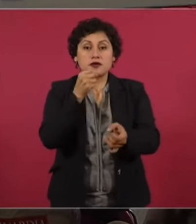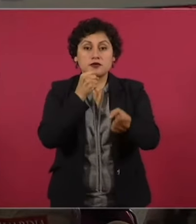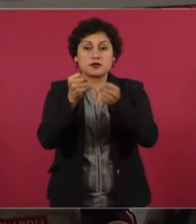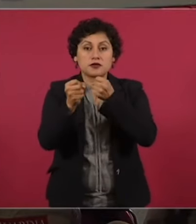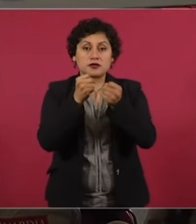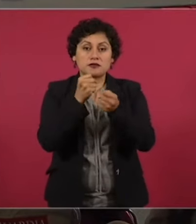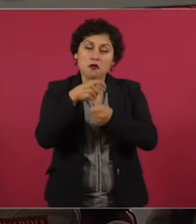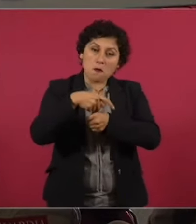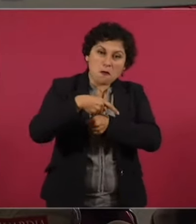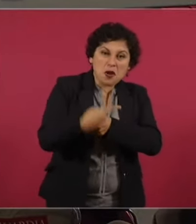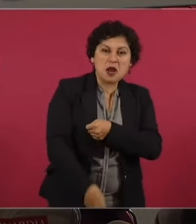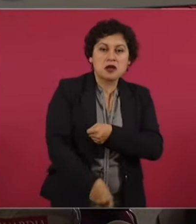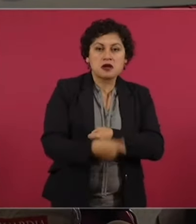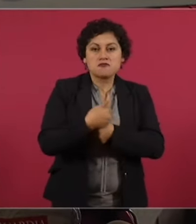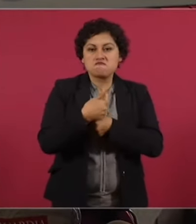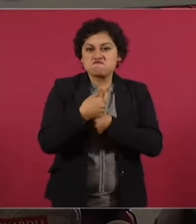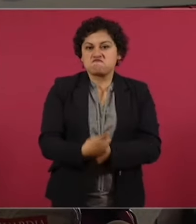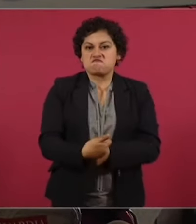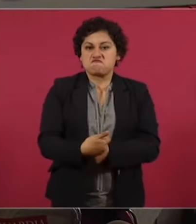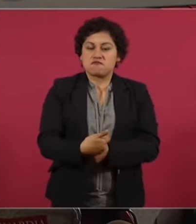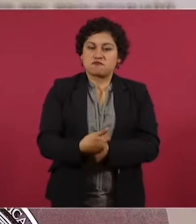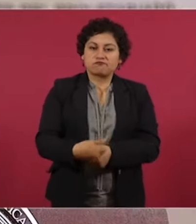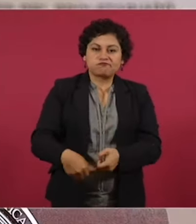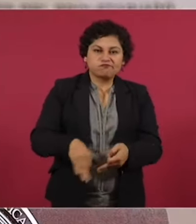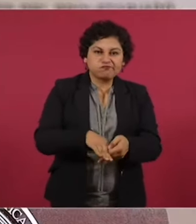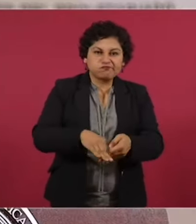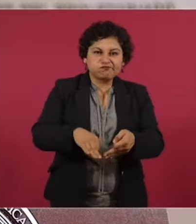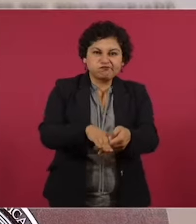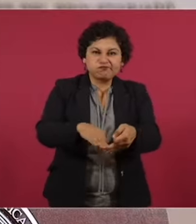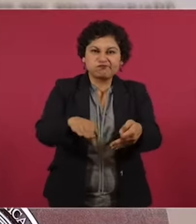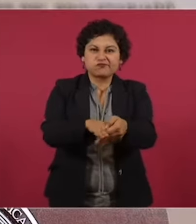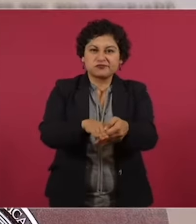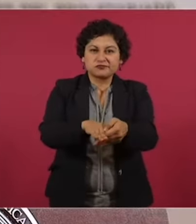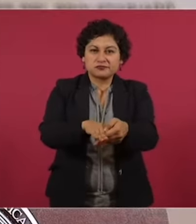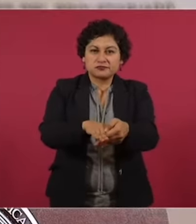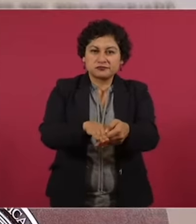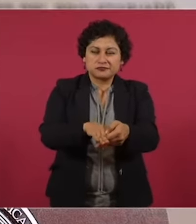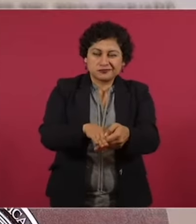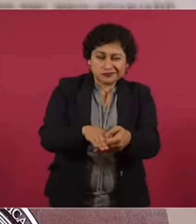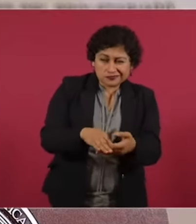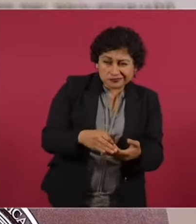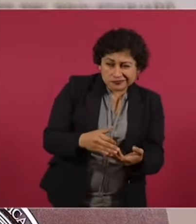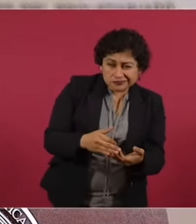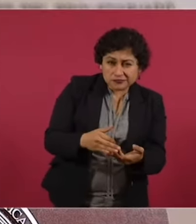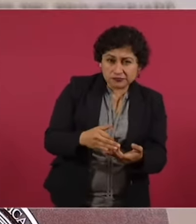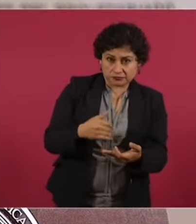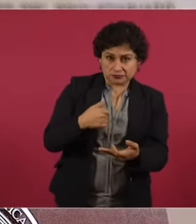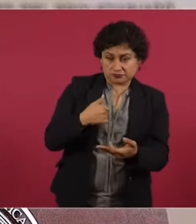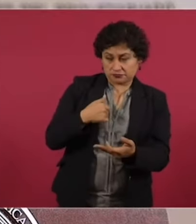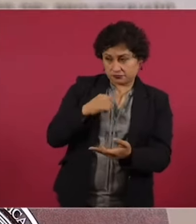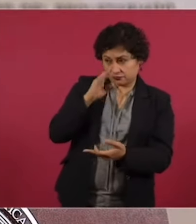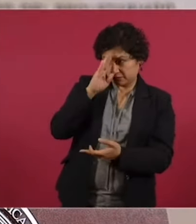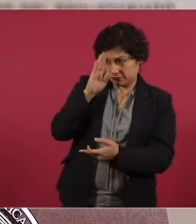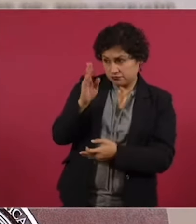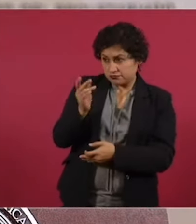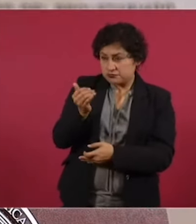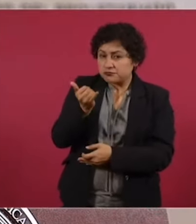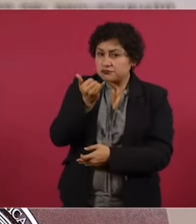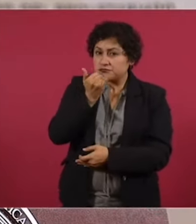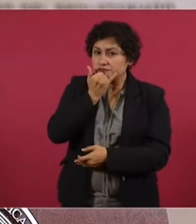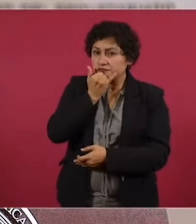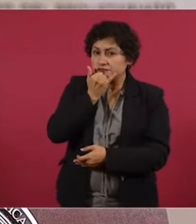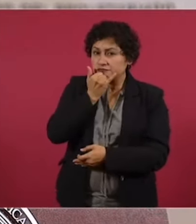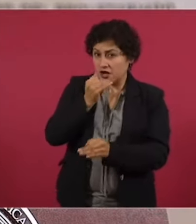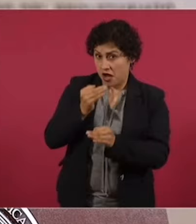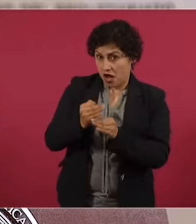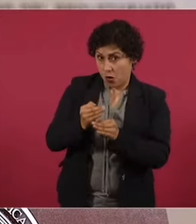y bajo ataques constantes. Pero señora Susana Uresti, en este gobierno no hay ataques